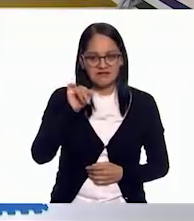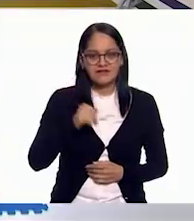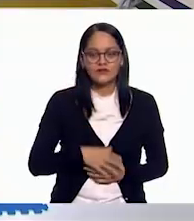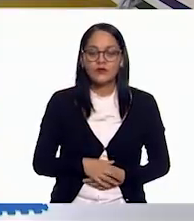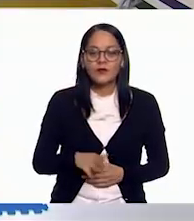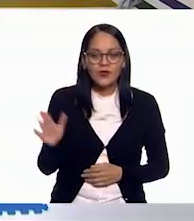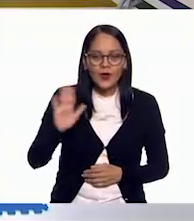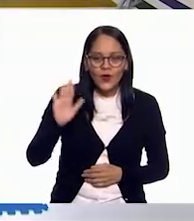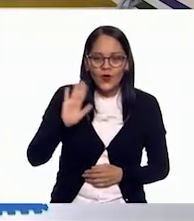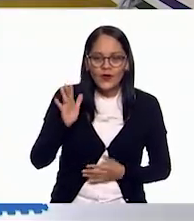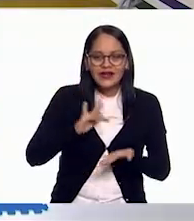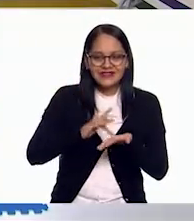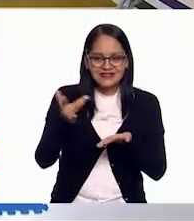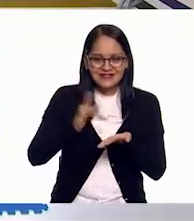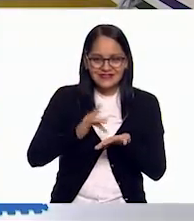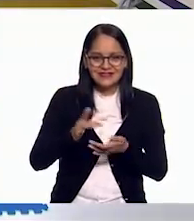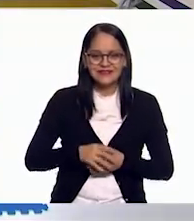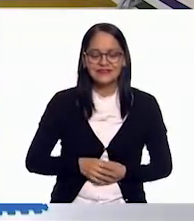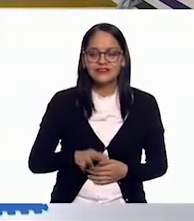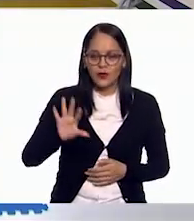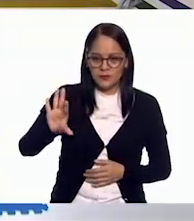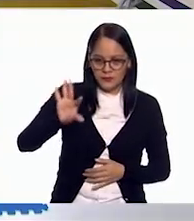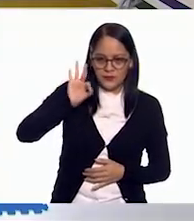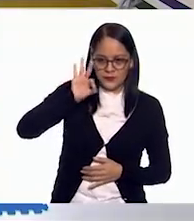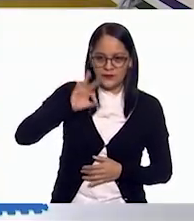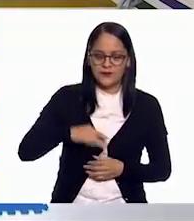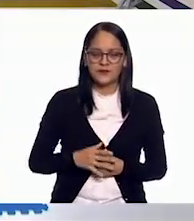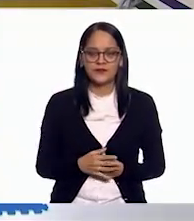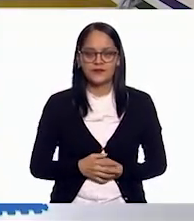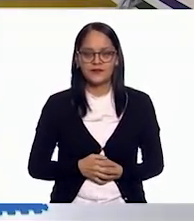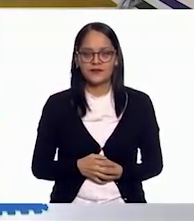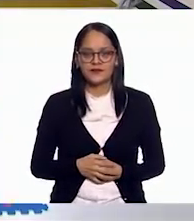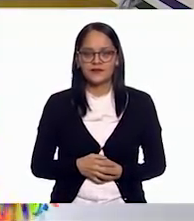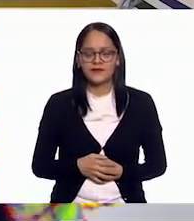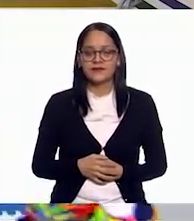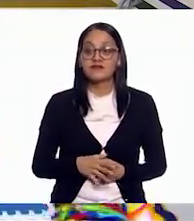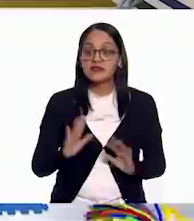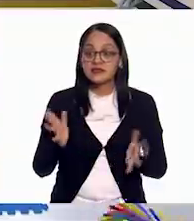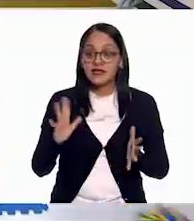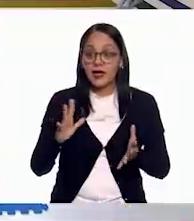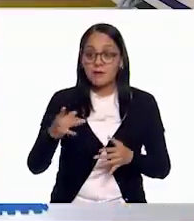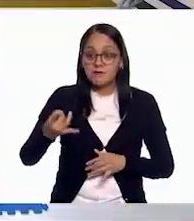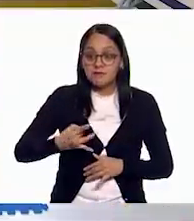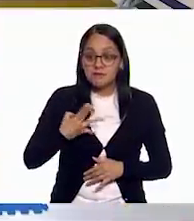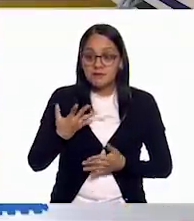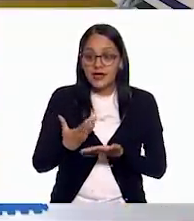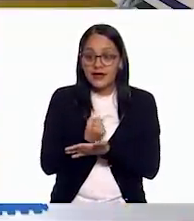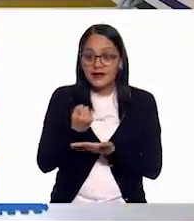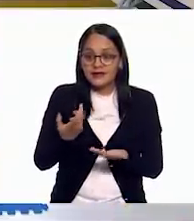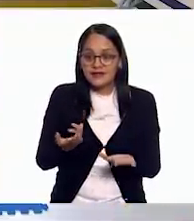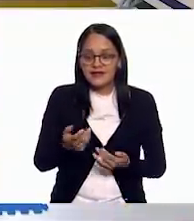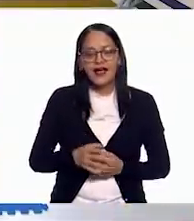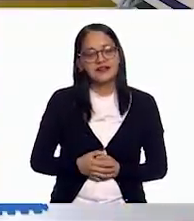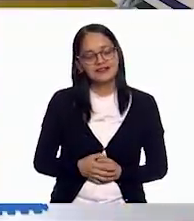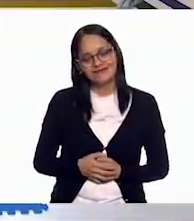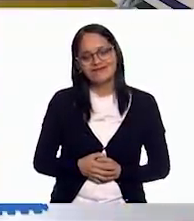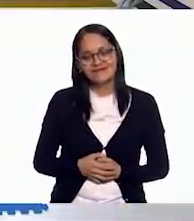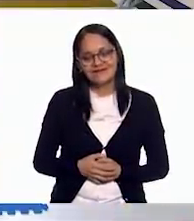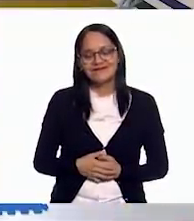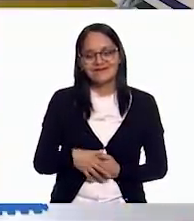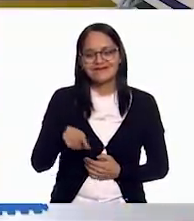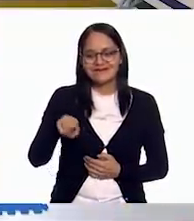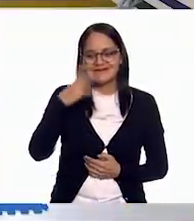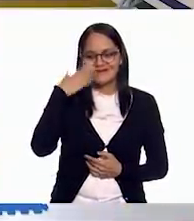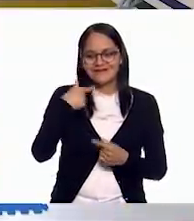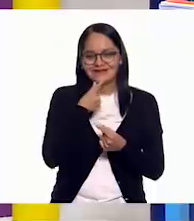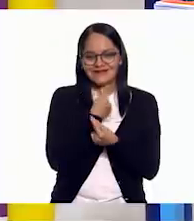hola, muchas gracias. Lo voy a tomar. O sea que ya me ganaron incluso a mí. Híjole, es que nuestros niños